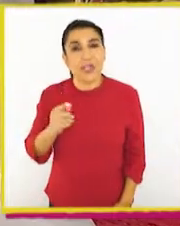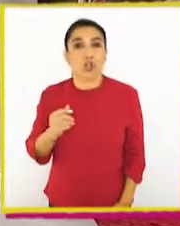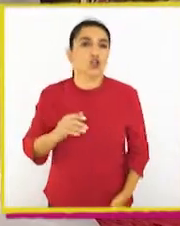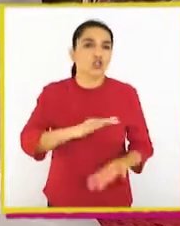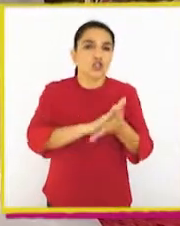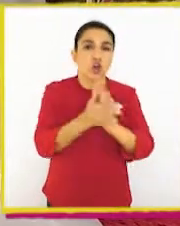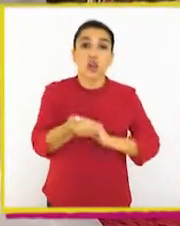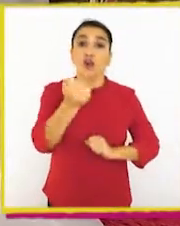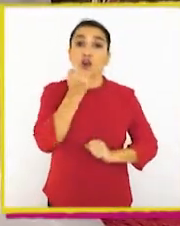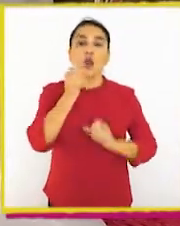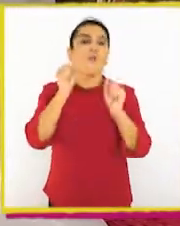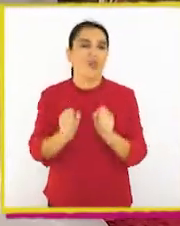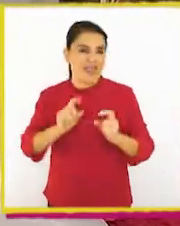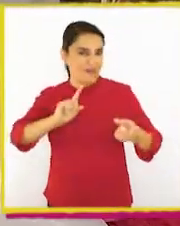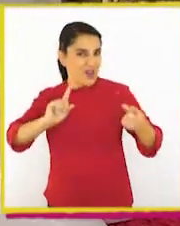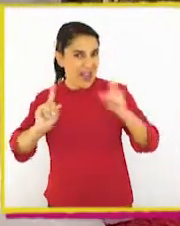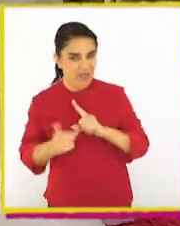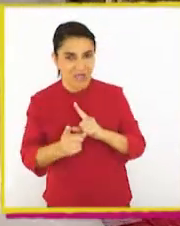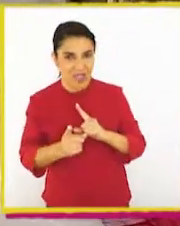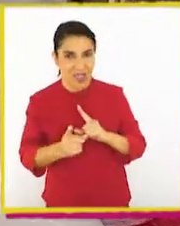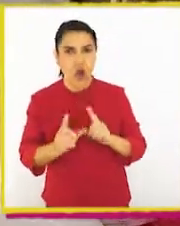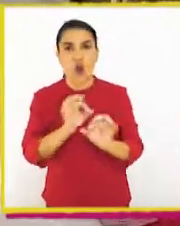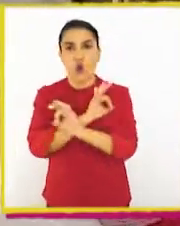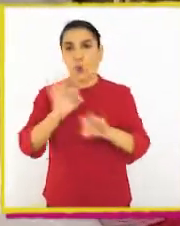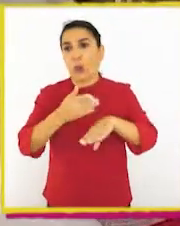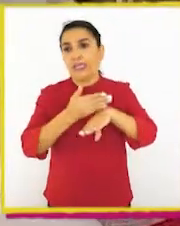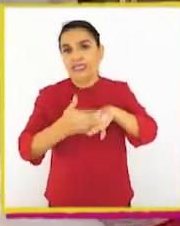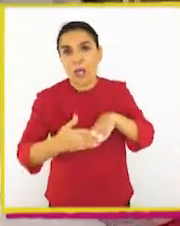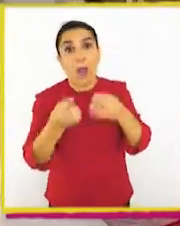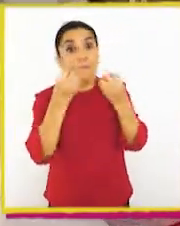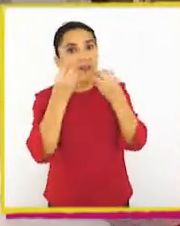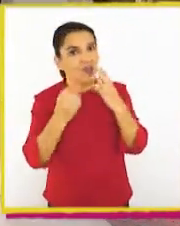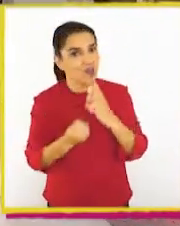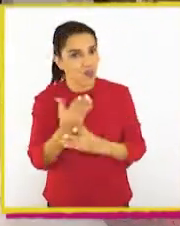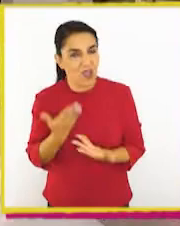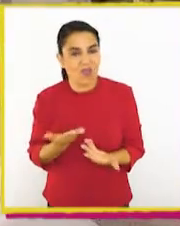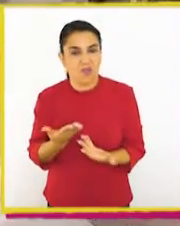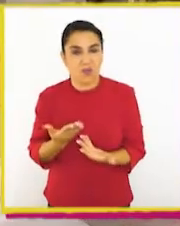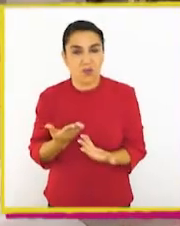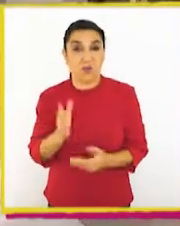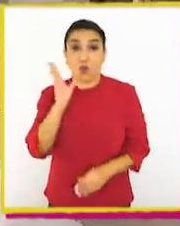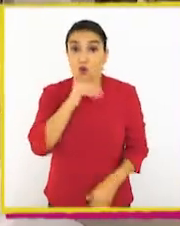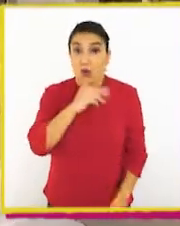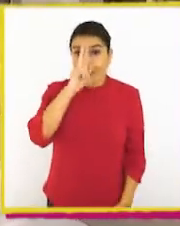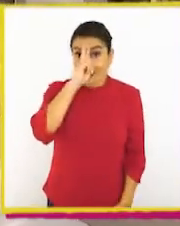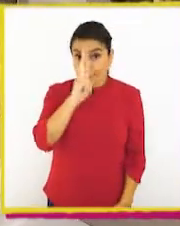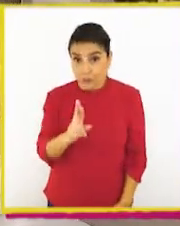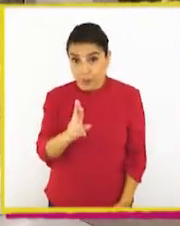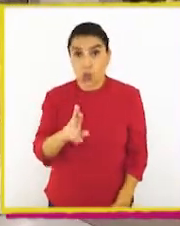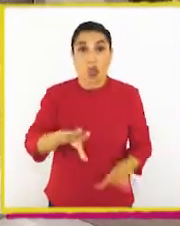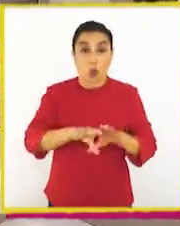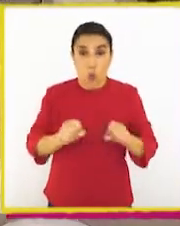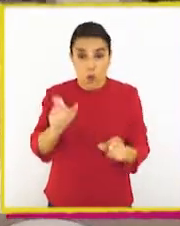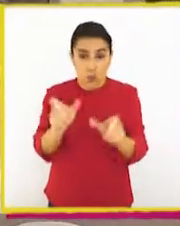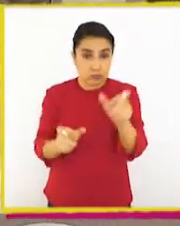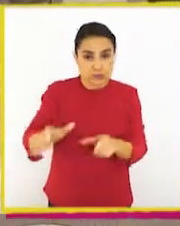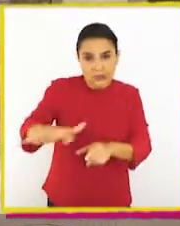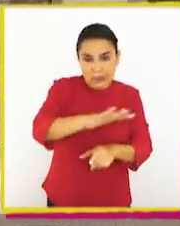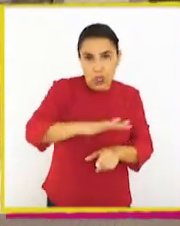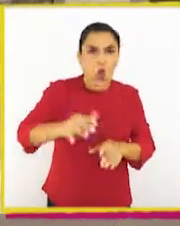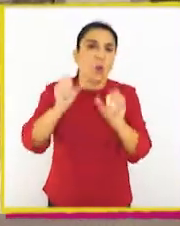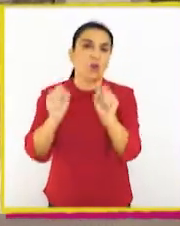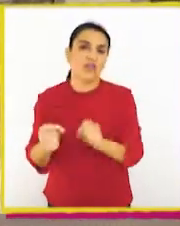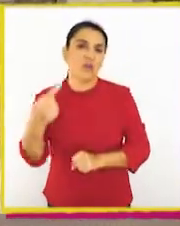todos los errores podemos corregirlos. Nunca es tarde para aprender algo nuevo. Cuando no respetamos una convención social,